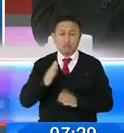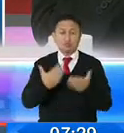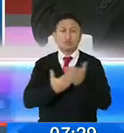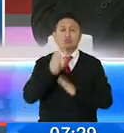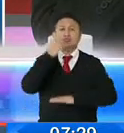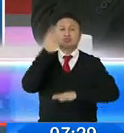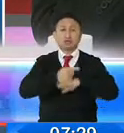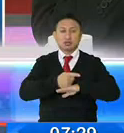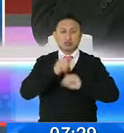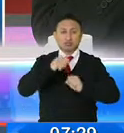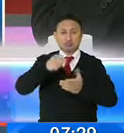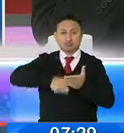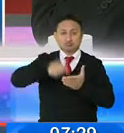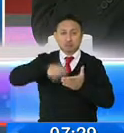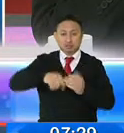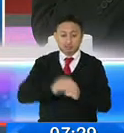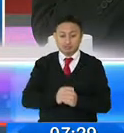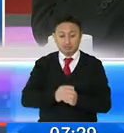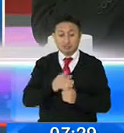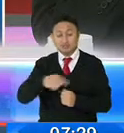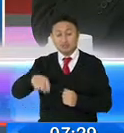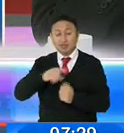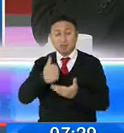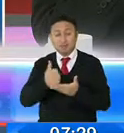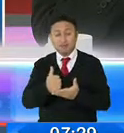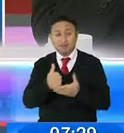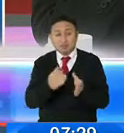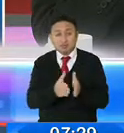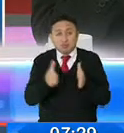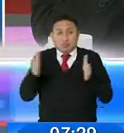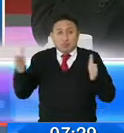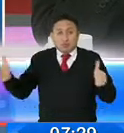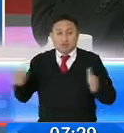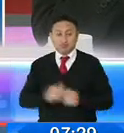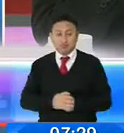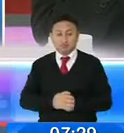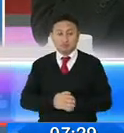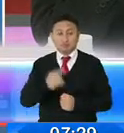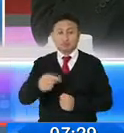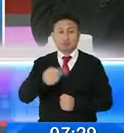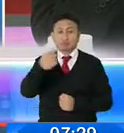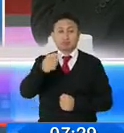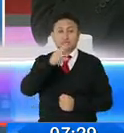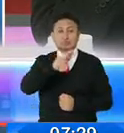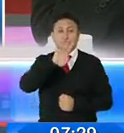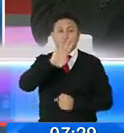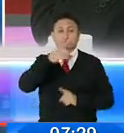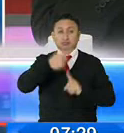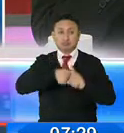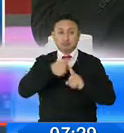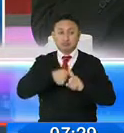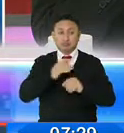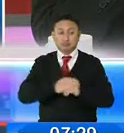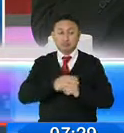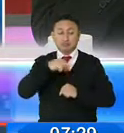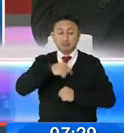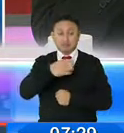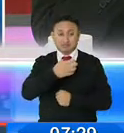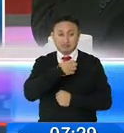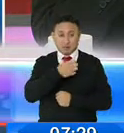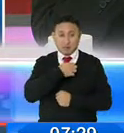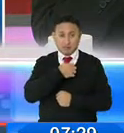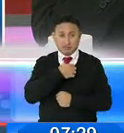nuevo decreto para ampliar ese beneficio. decir, que durante los próximos veinticuatro meses, desde agosto que fue